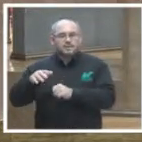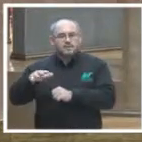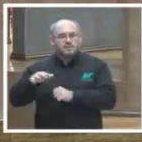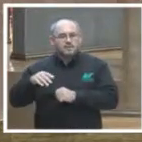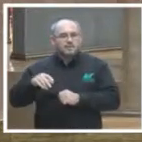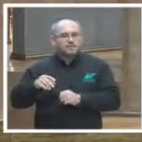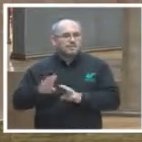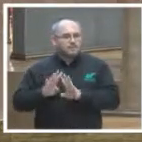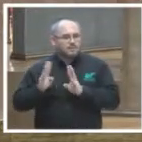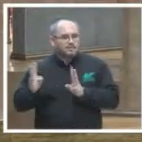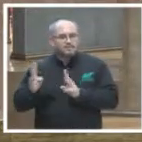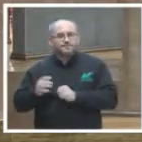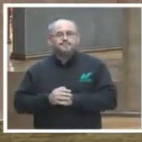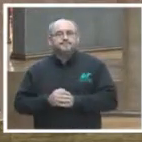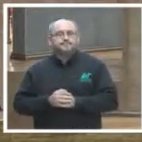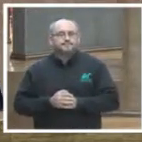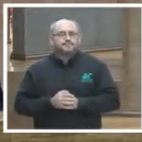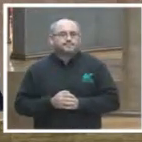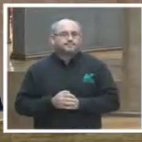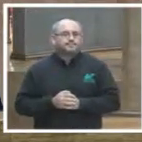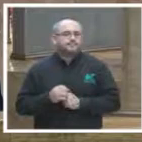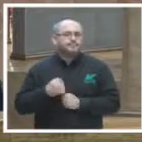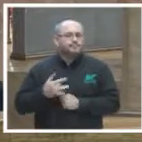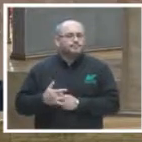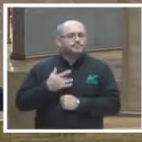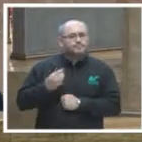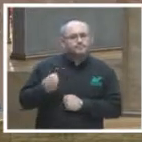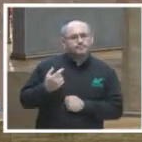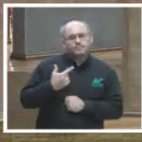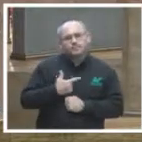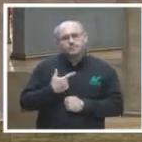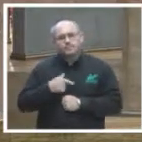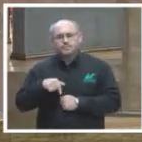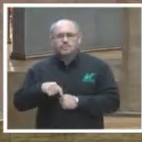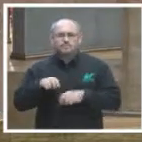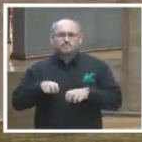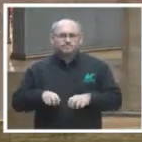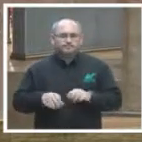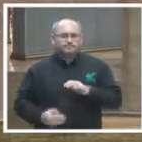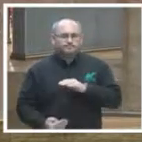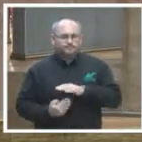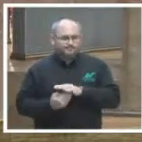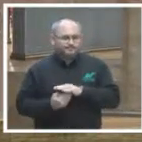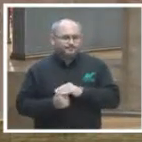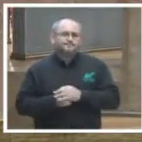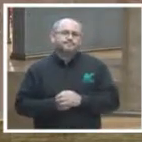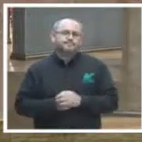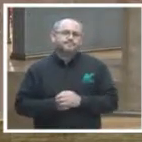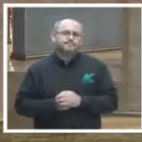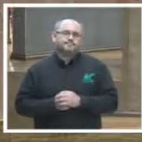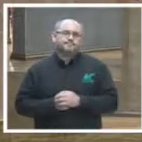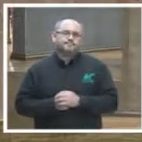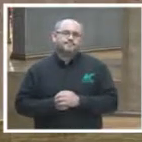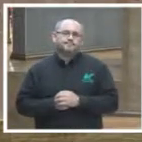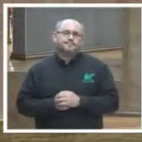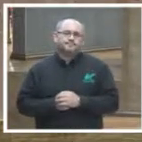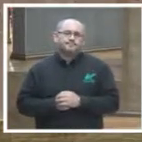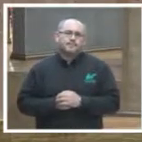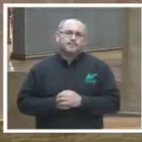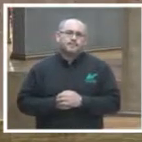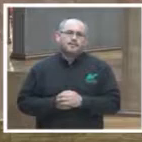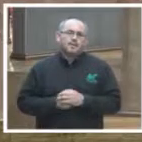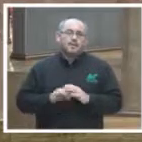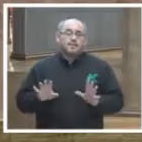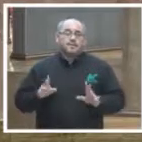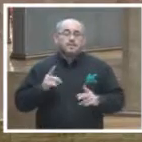Electoral. Me da gusto estar en esta mesa, en este seminario